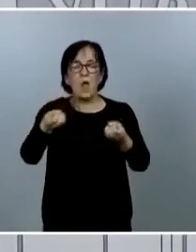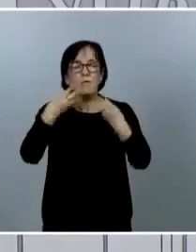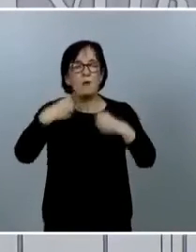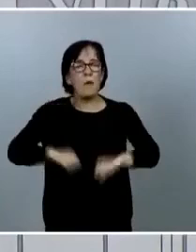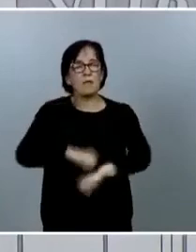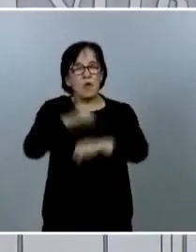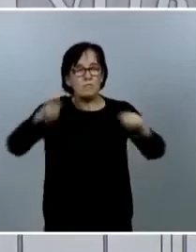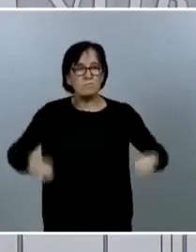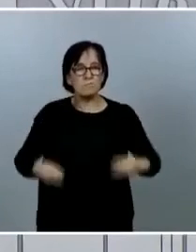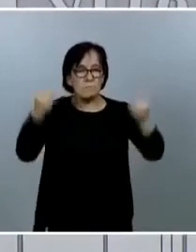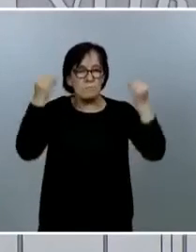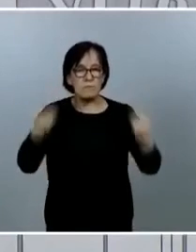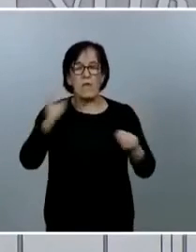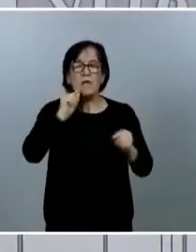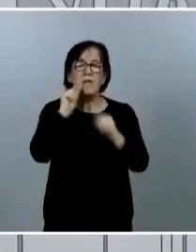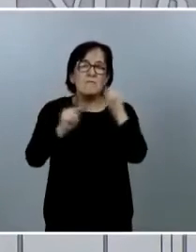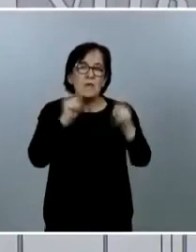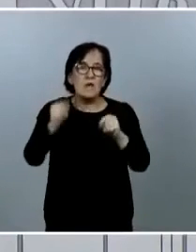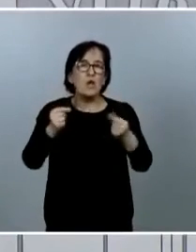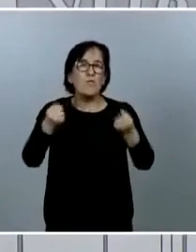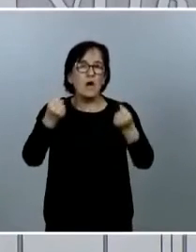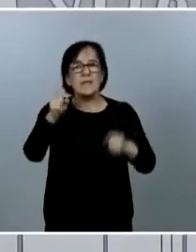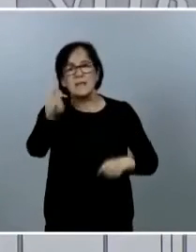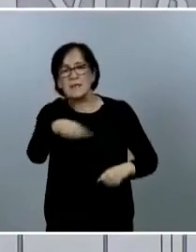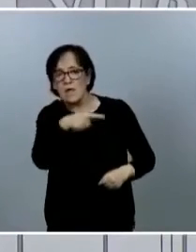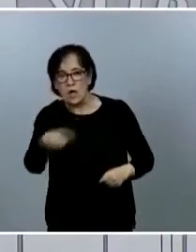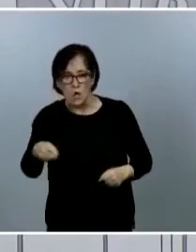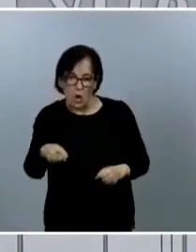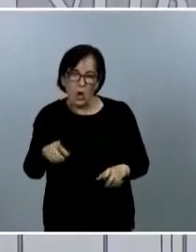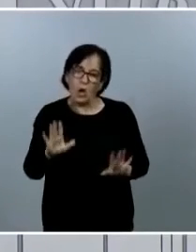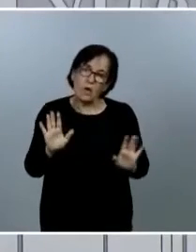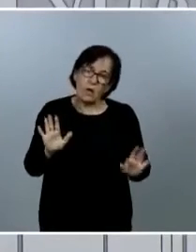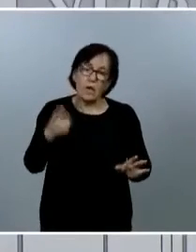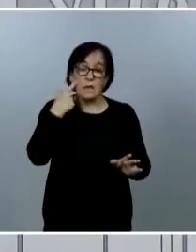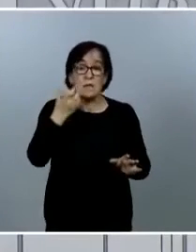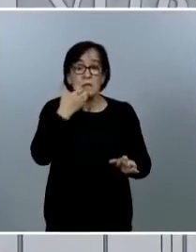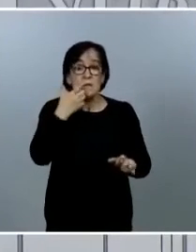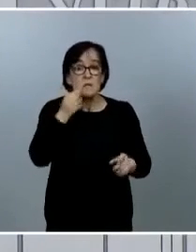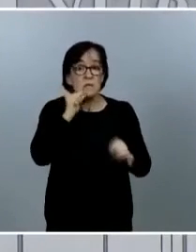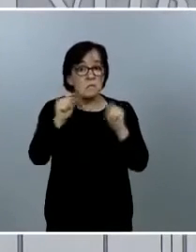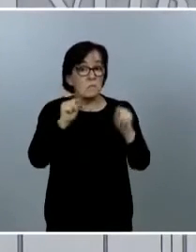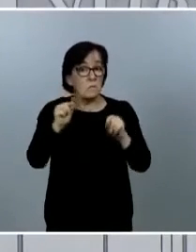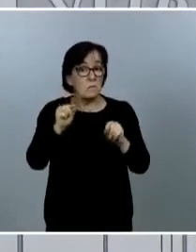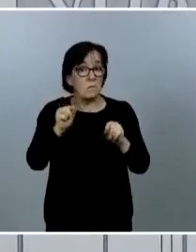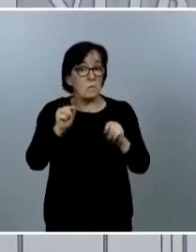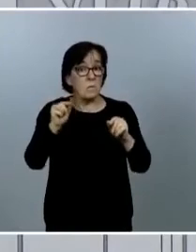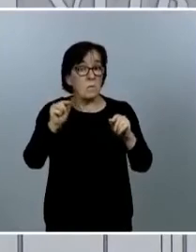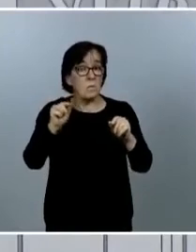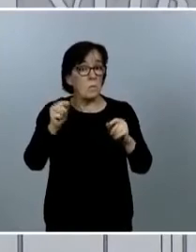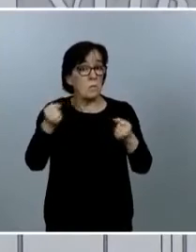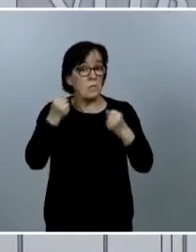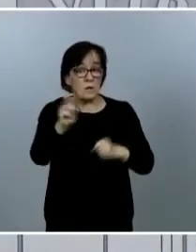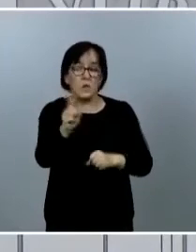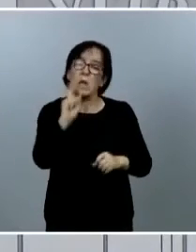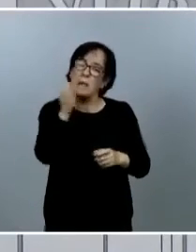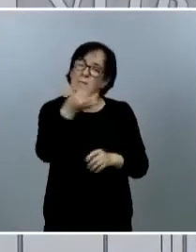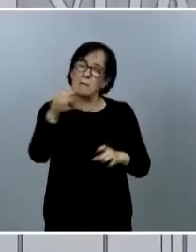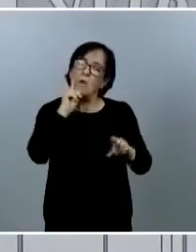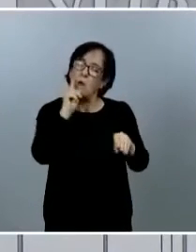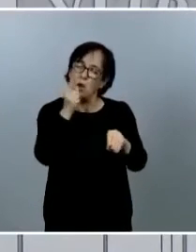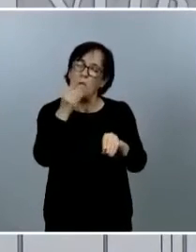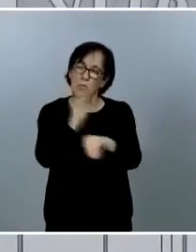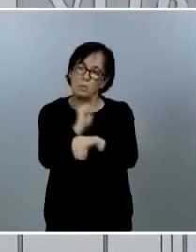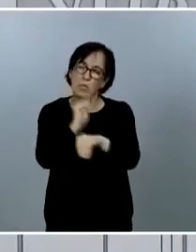es menos virulento en sí o no si lo fuera perfecto pero por ahora hay que ir con un poco de prudencia en esta afirmación